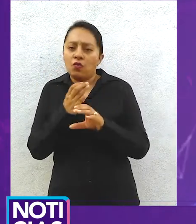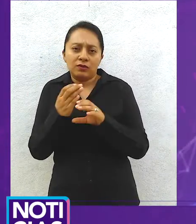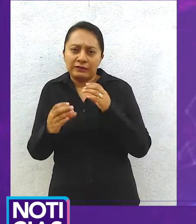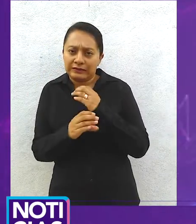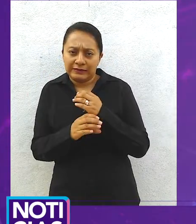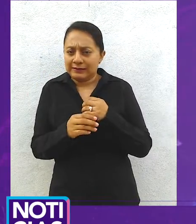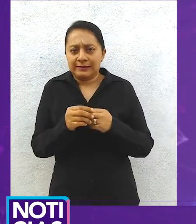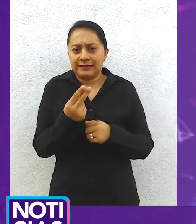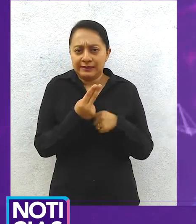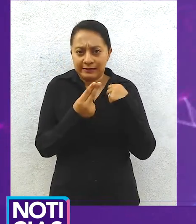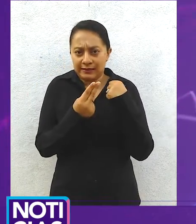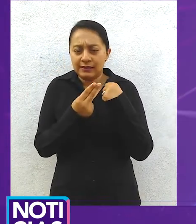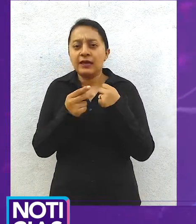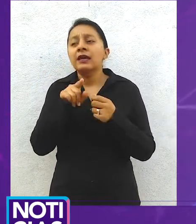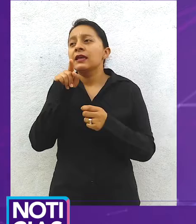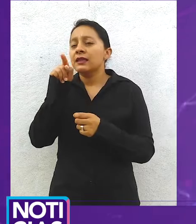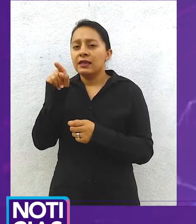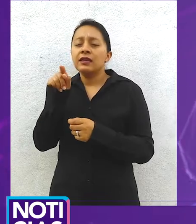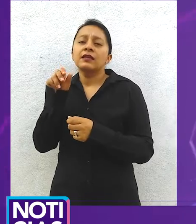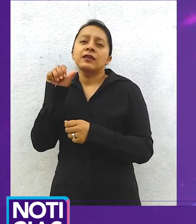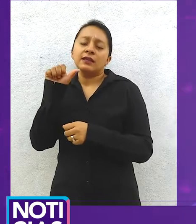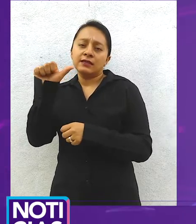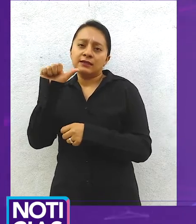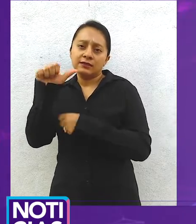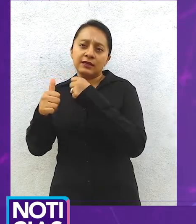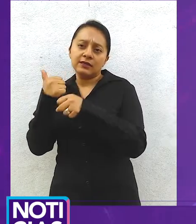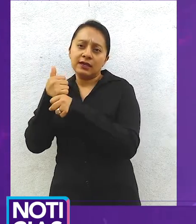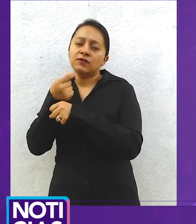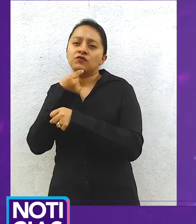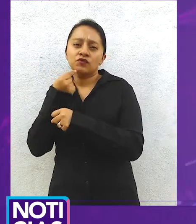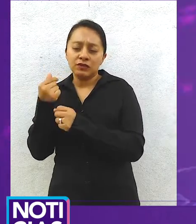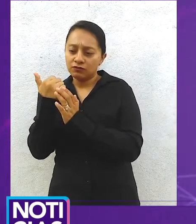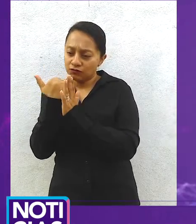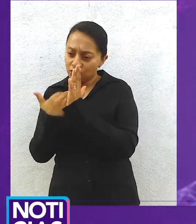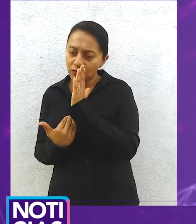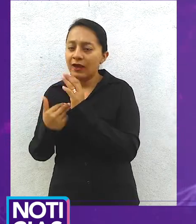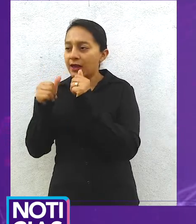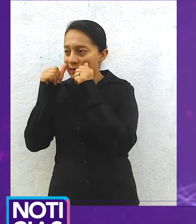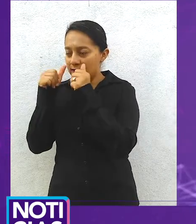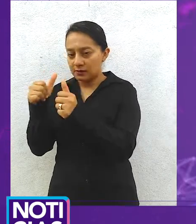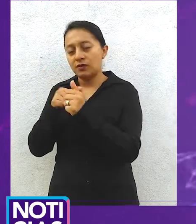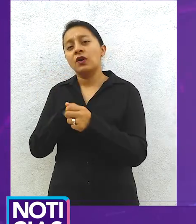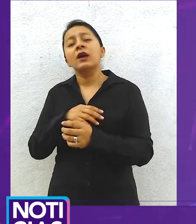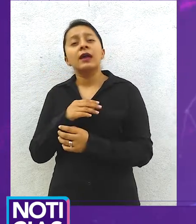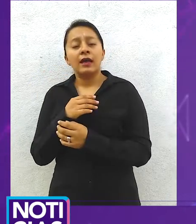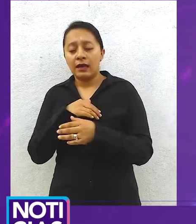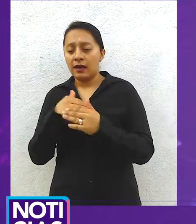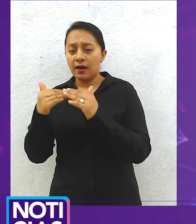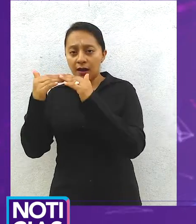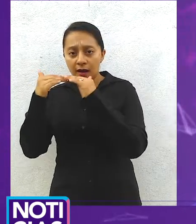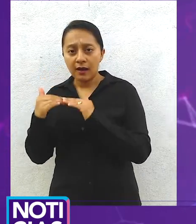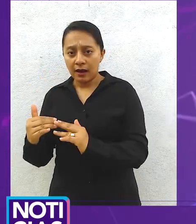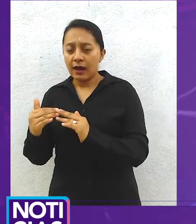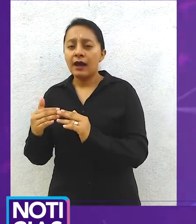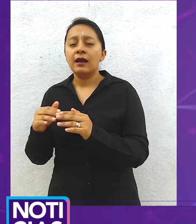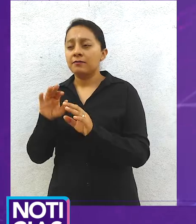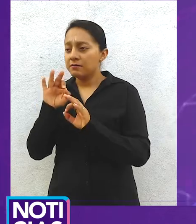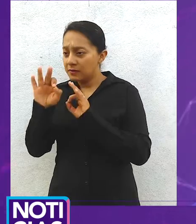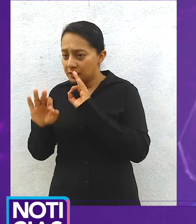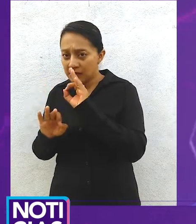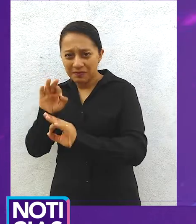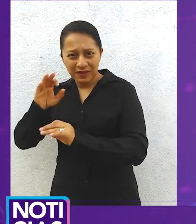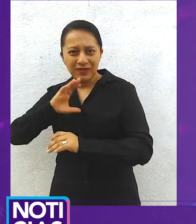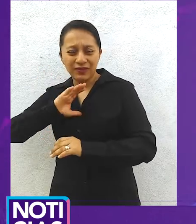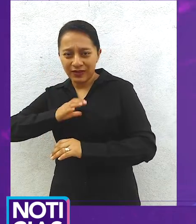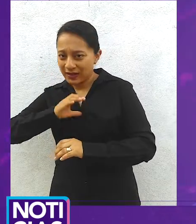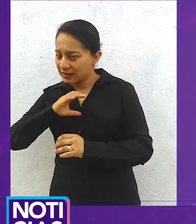en el horario normal. La atención de todas las emergencias que no sean por enfermedad respiratoria se llevarán a cabo